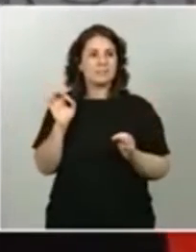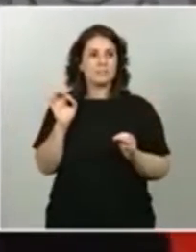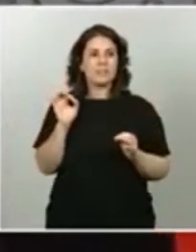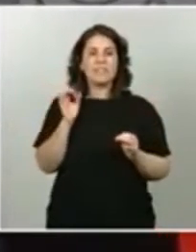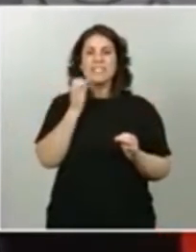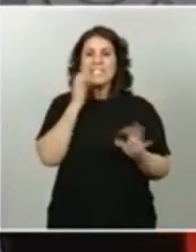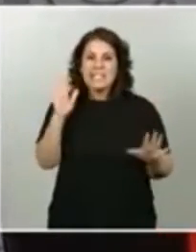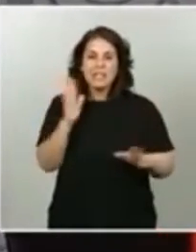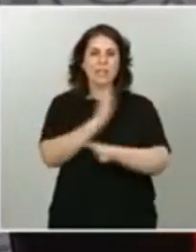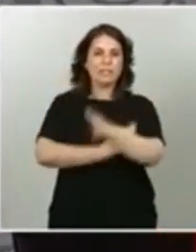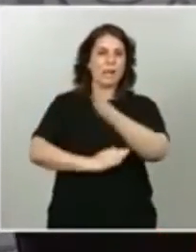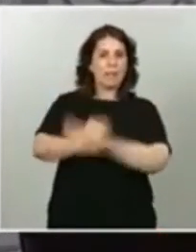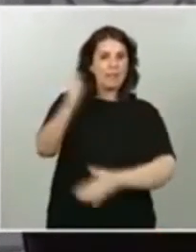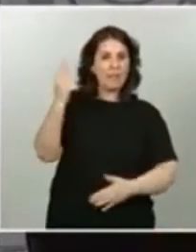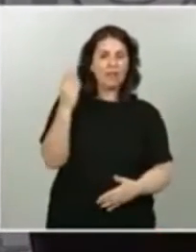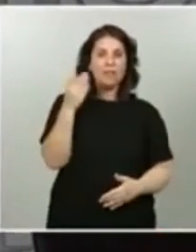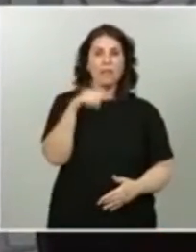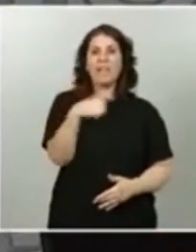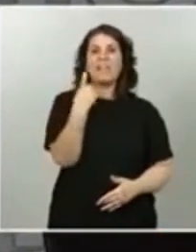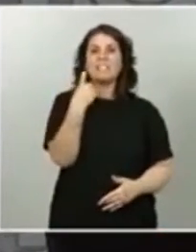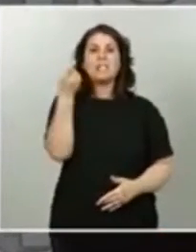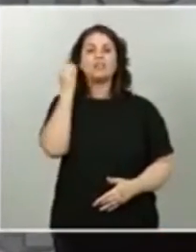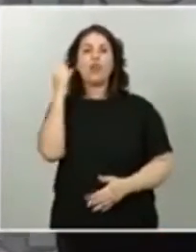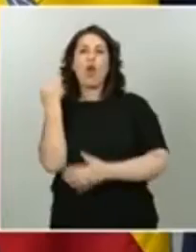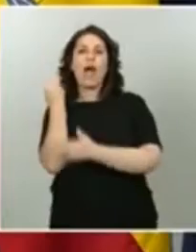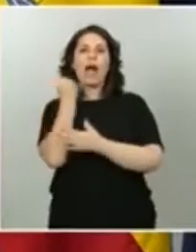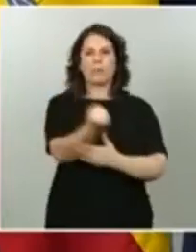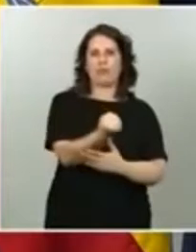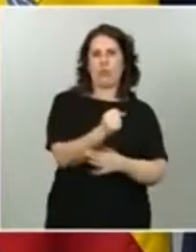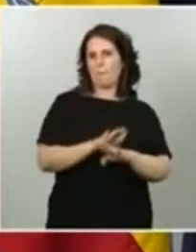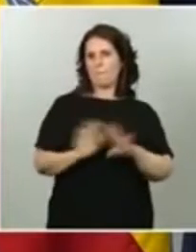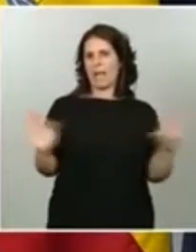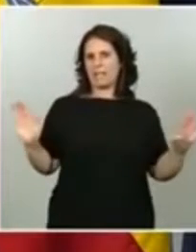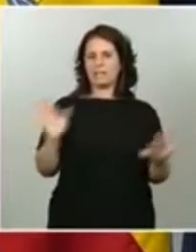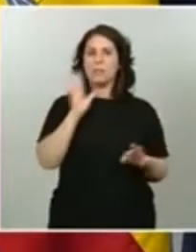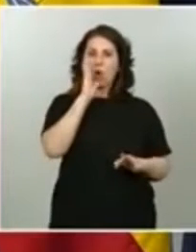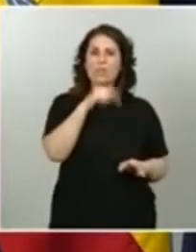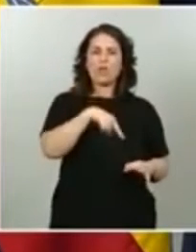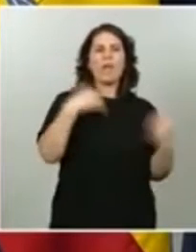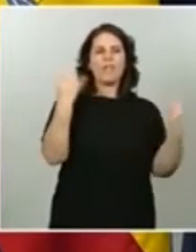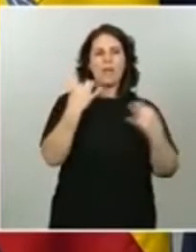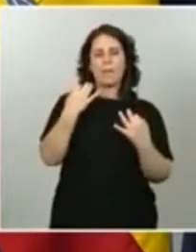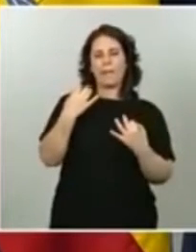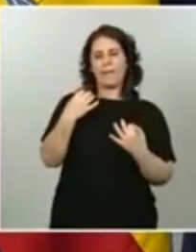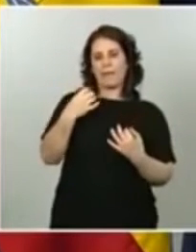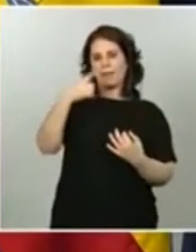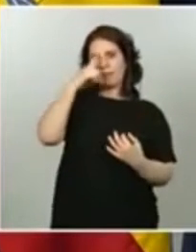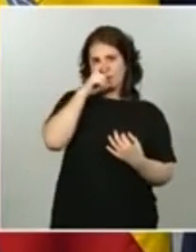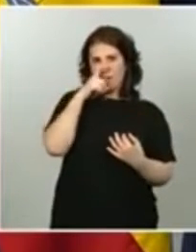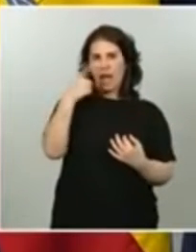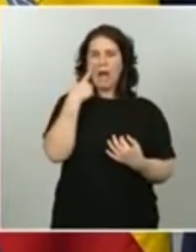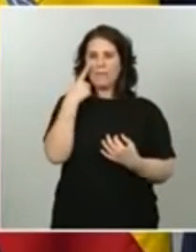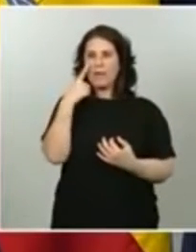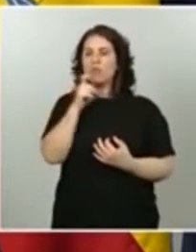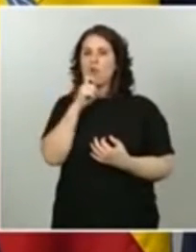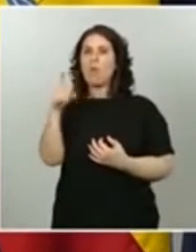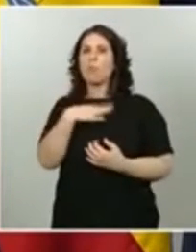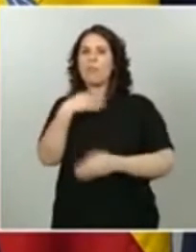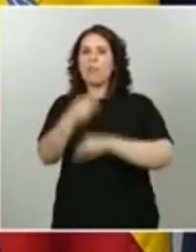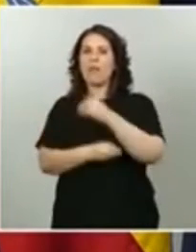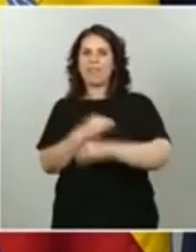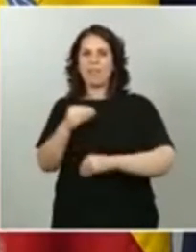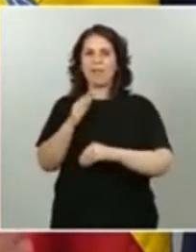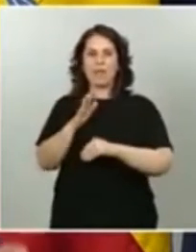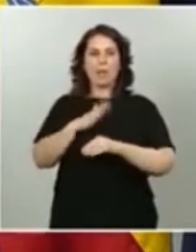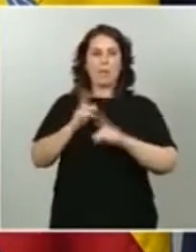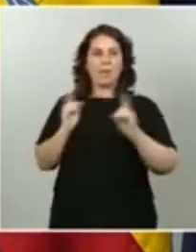discapacidad lo único que necesitarán será un apoyo. En este sentido habrá que tener en cuenta lo que exteriorizan y lo pueden hacer con carácter preventivo a entrar